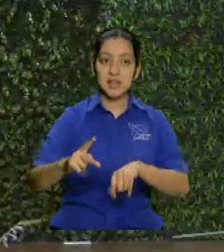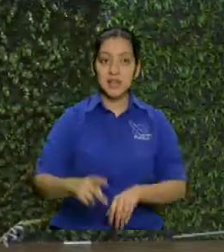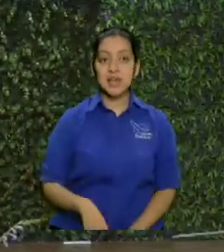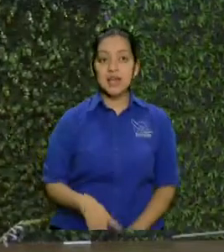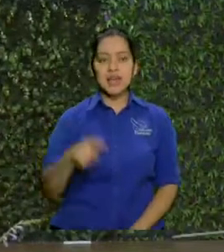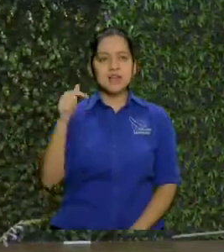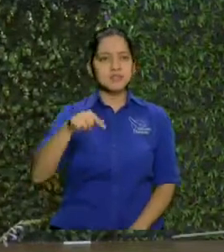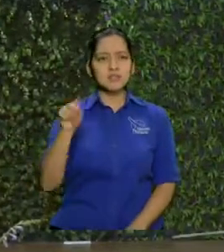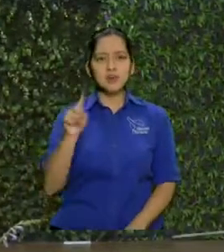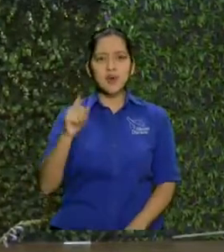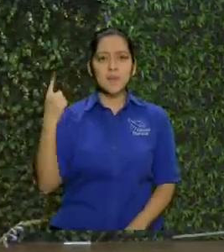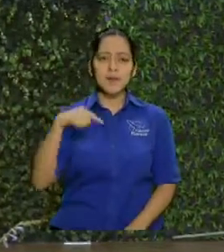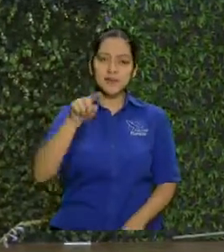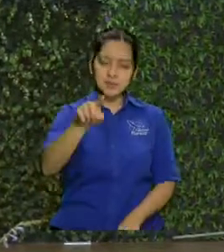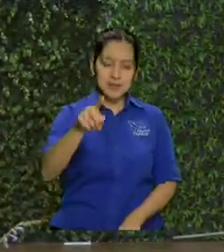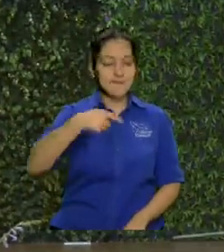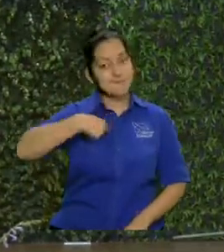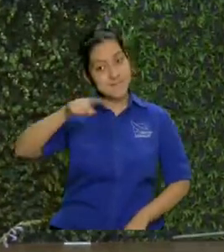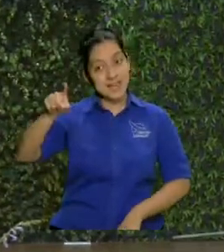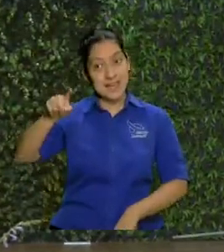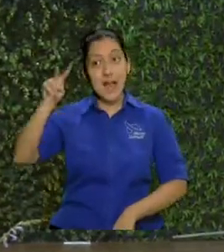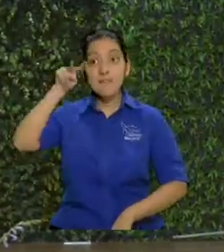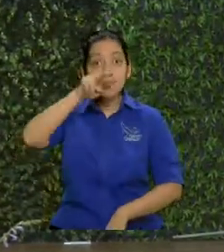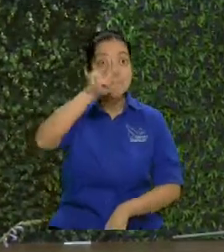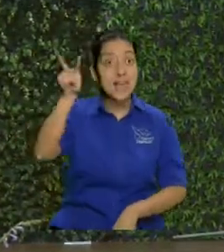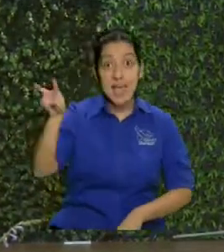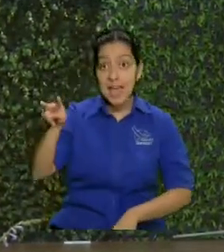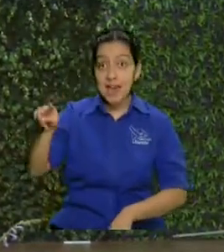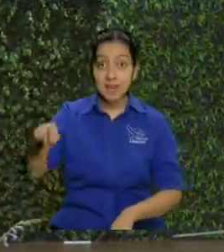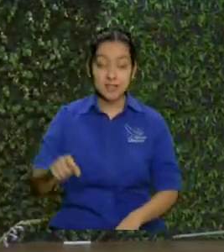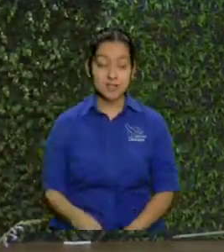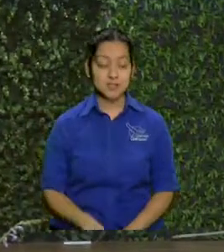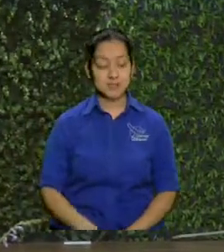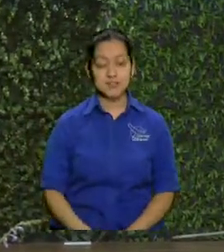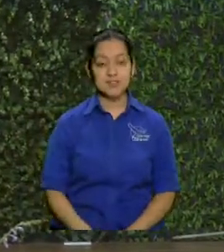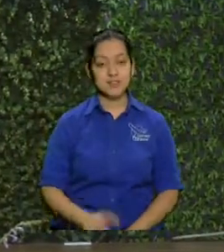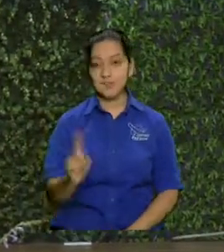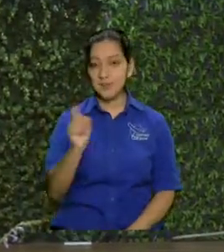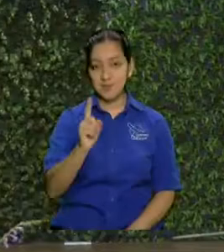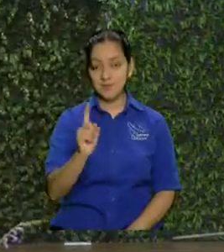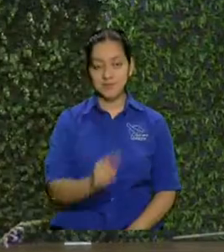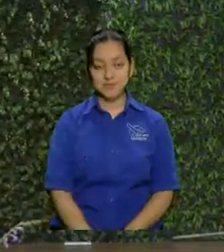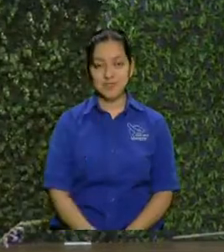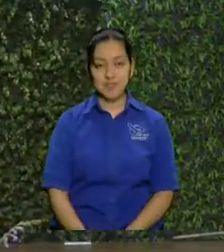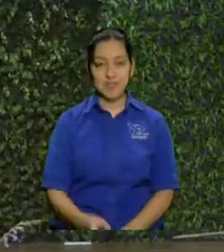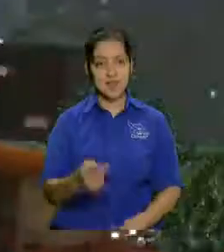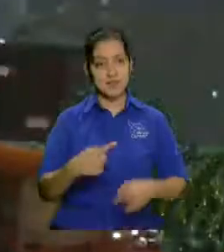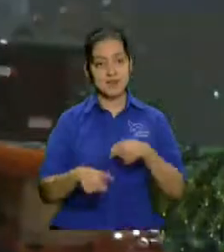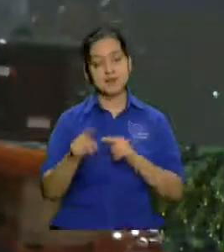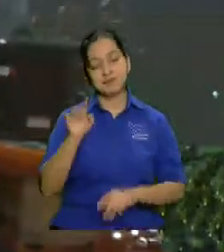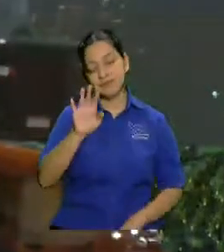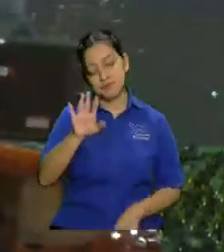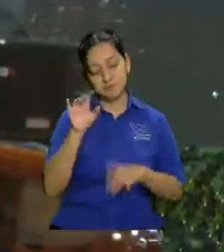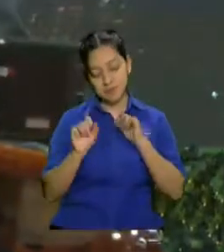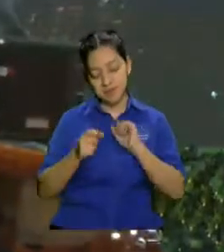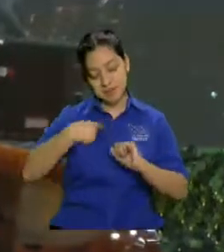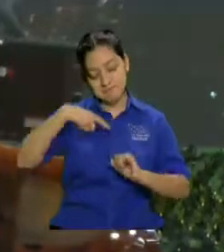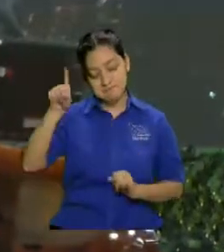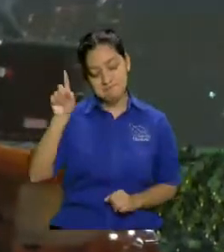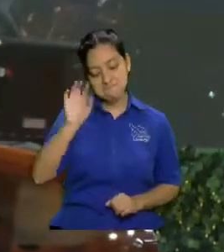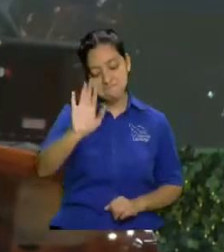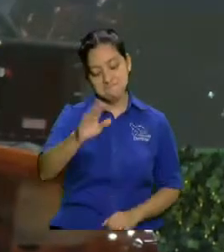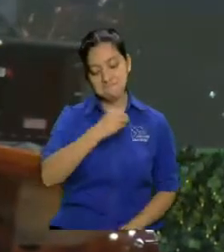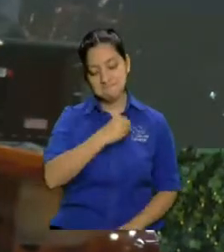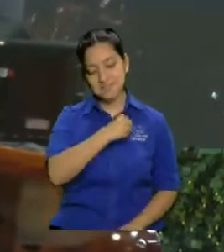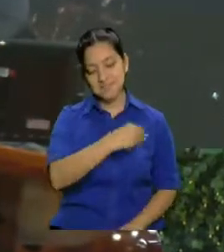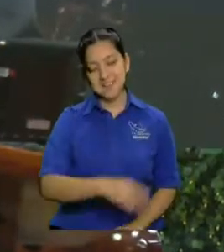que usted vaya a abrir la boca allá, sino que no sea atrapado acá, pero usted está en total libertad, no está pecando si